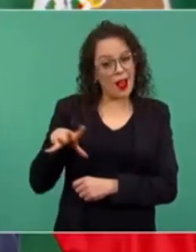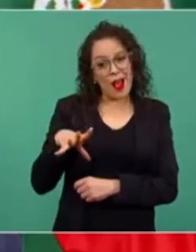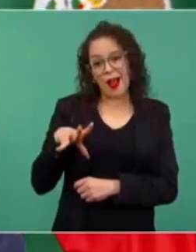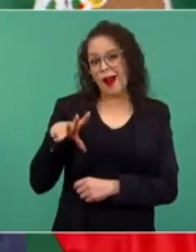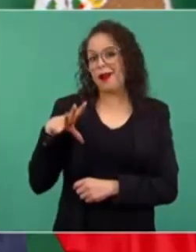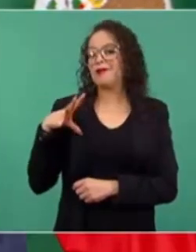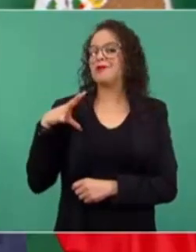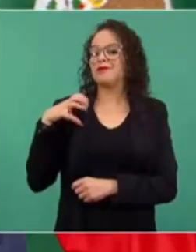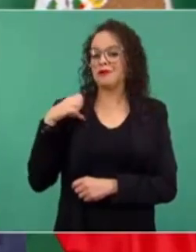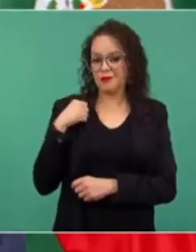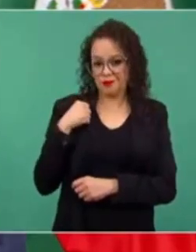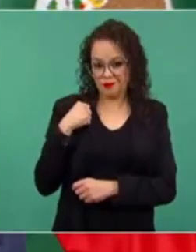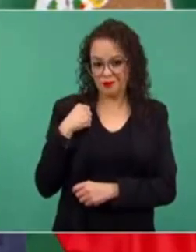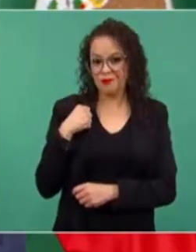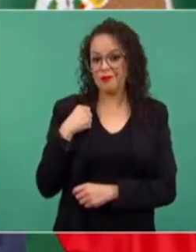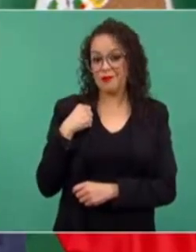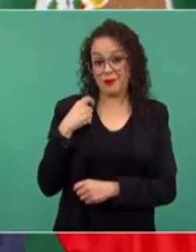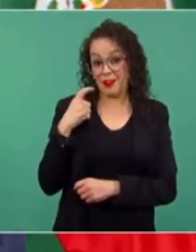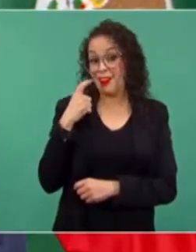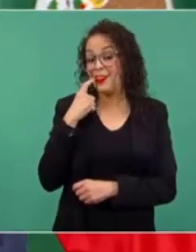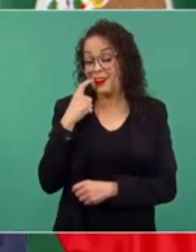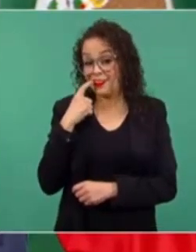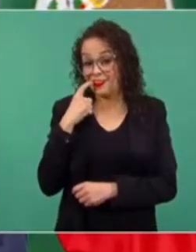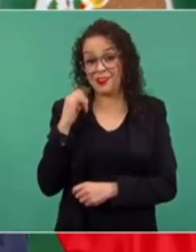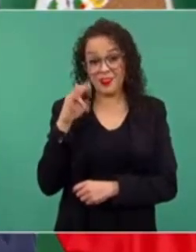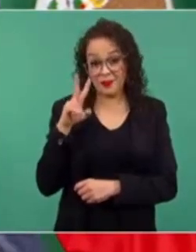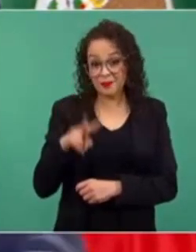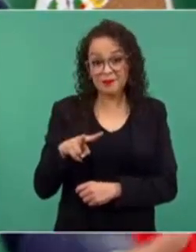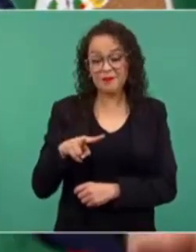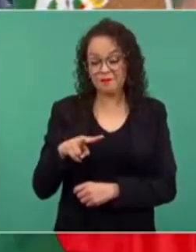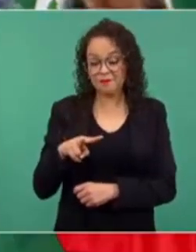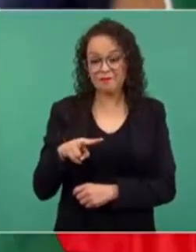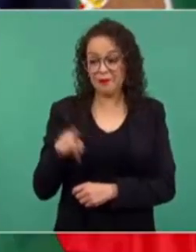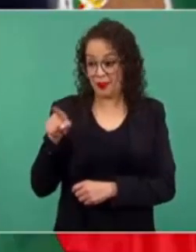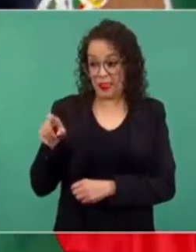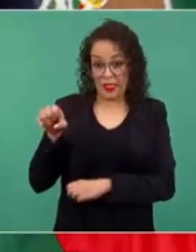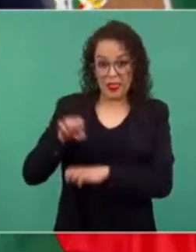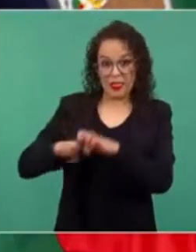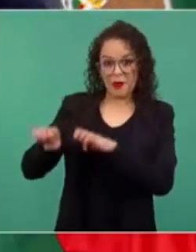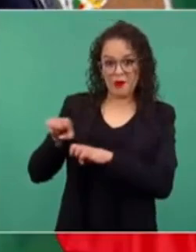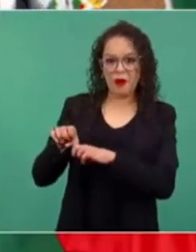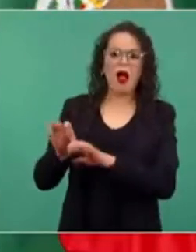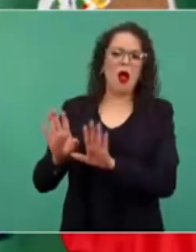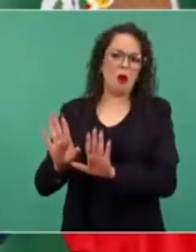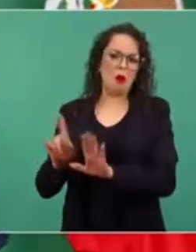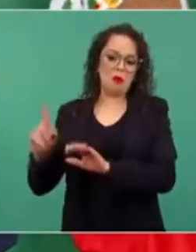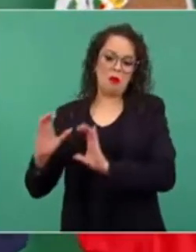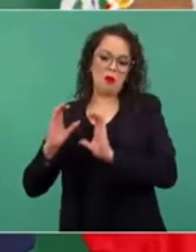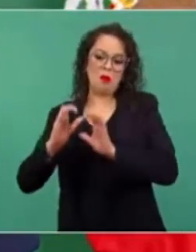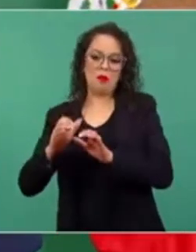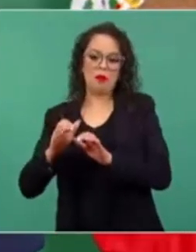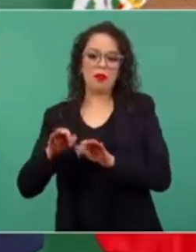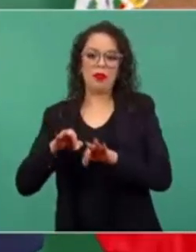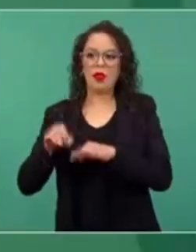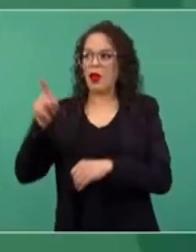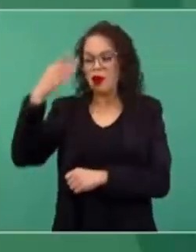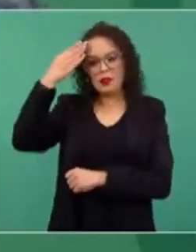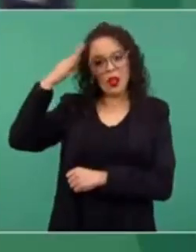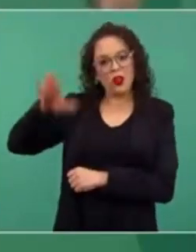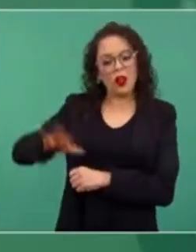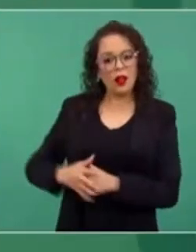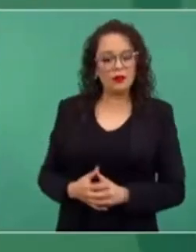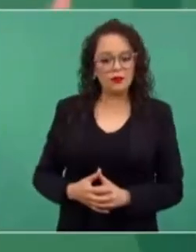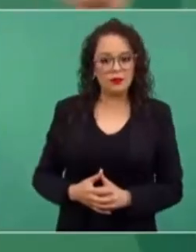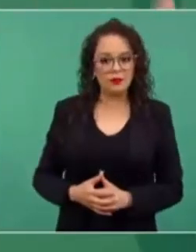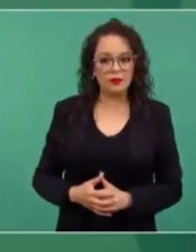ventajosos, los de esta empresa contratan a la señora, que